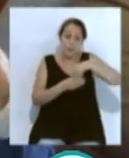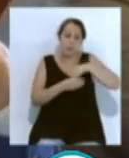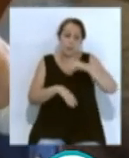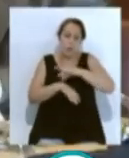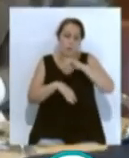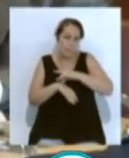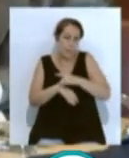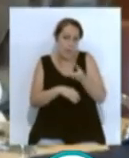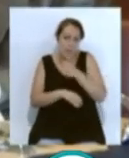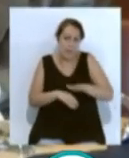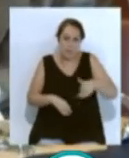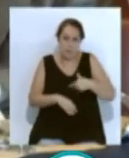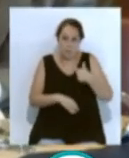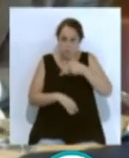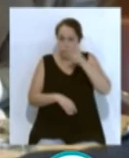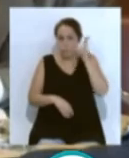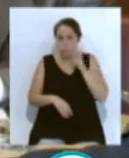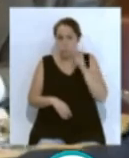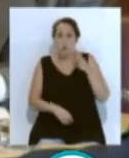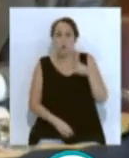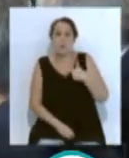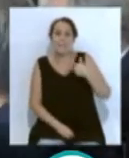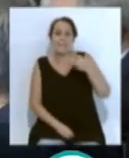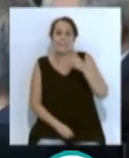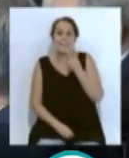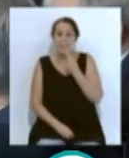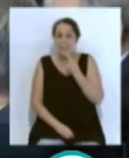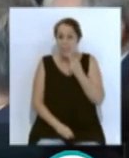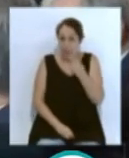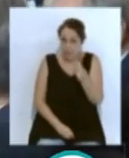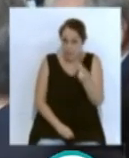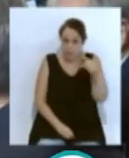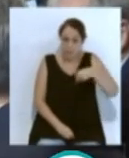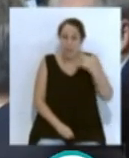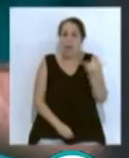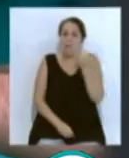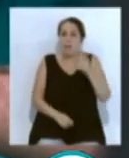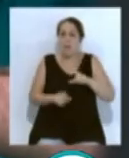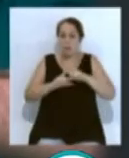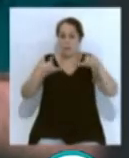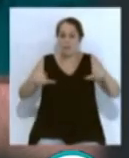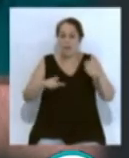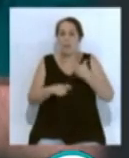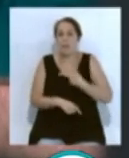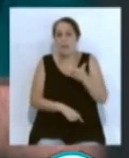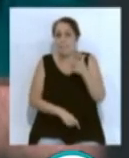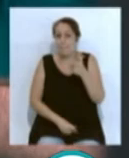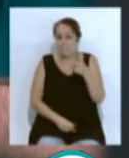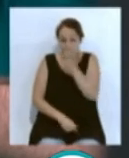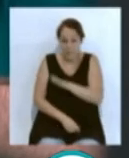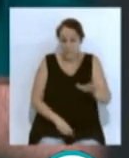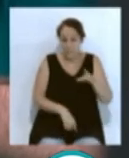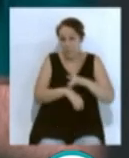reconocido prestigio, el doctor Borja Croché Santander, jefe de la unidad de pediatría del Hospital Infanta Elena de Huelva.